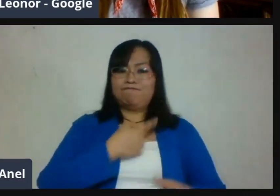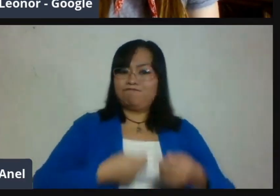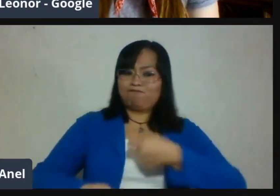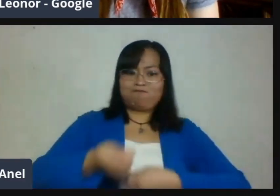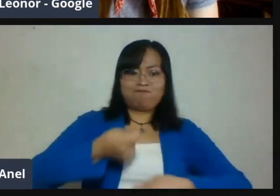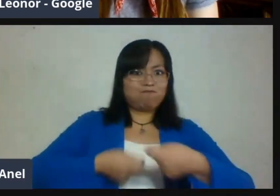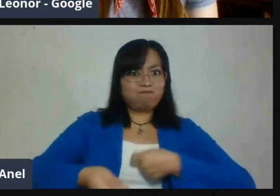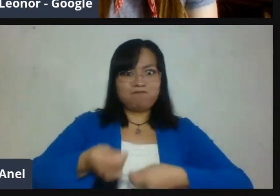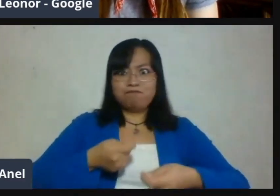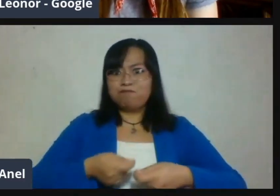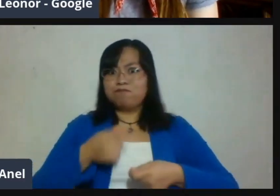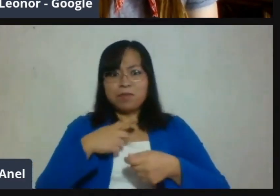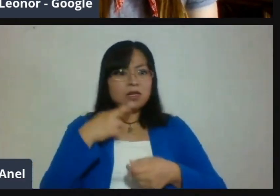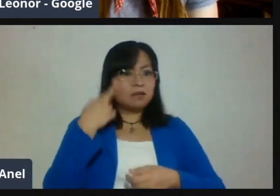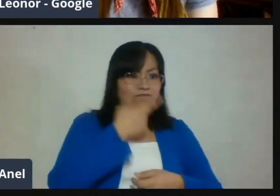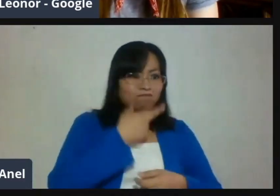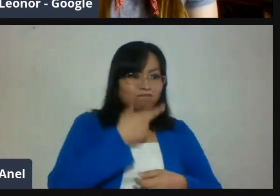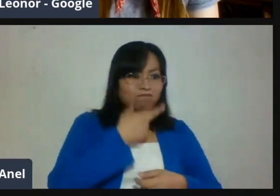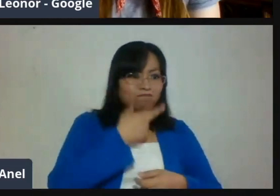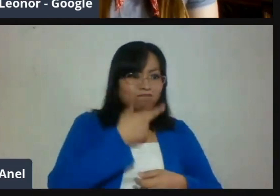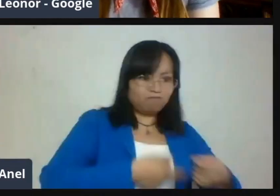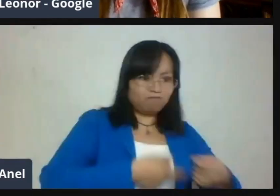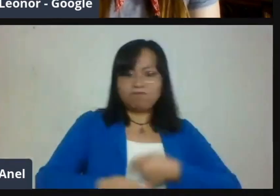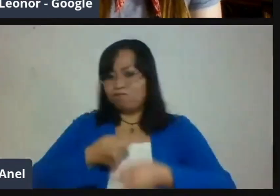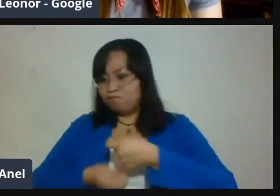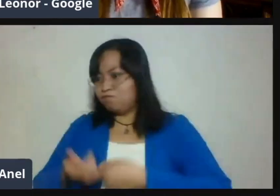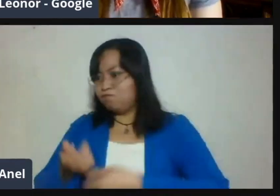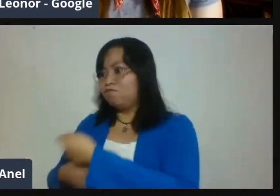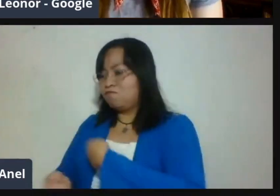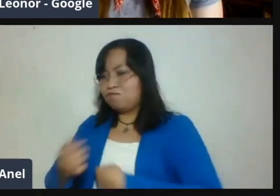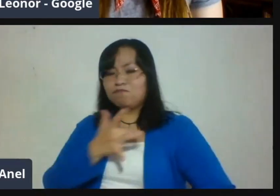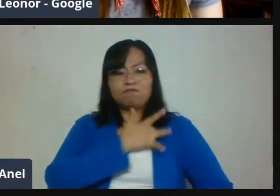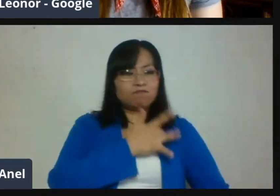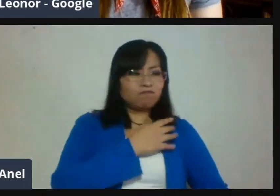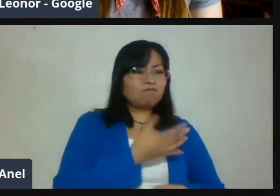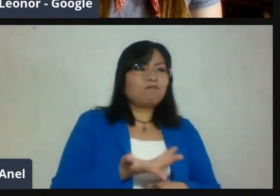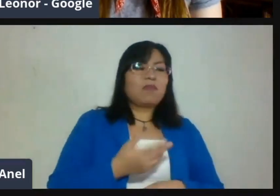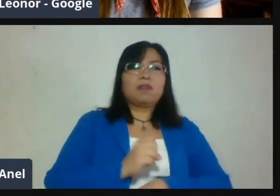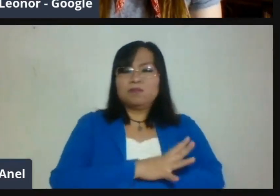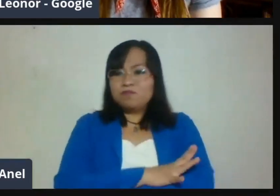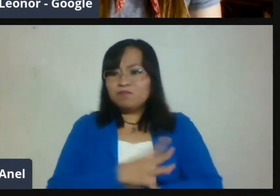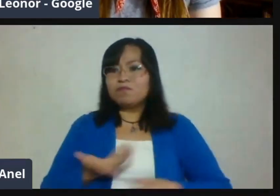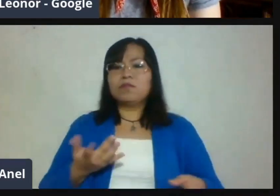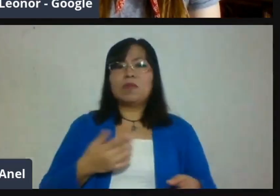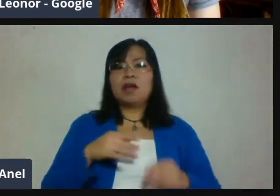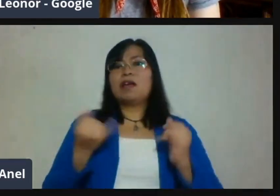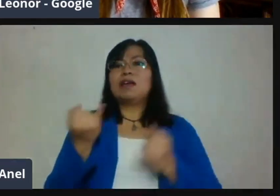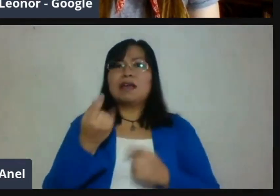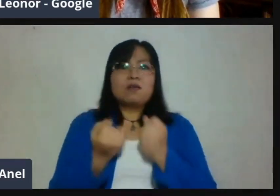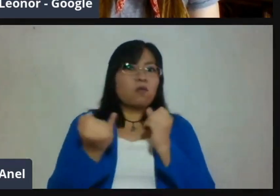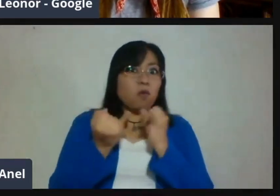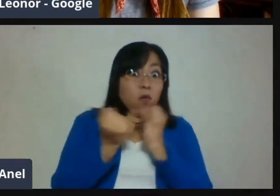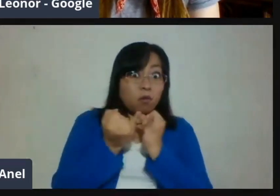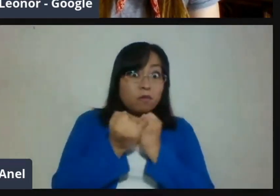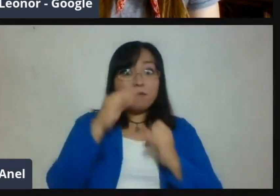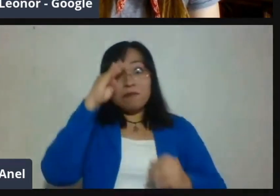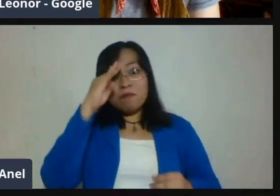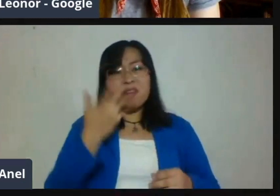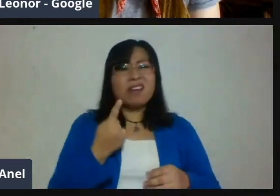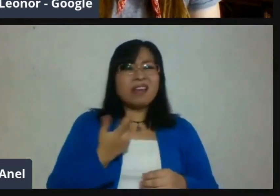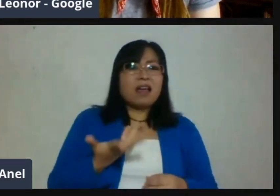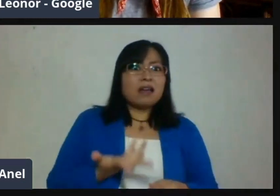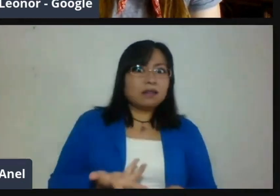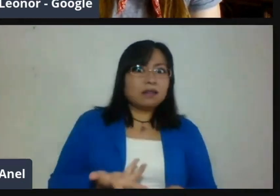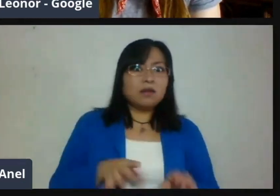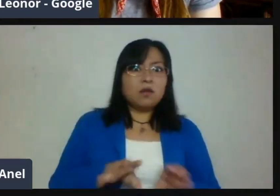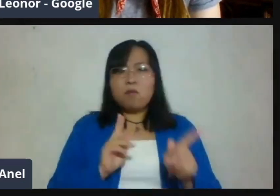cuestiones muy, muy específicas en cada una de las casas. Y el último punto, Ana, quisiera que lo compartieras tú, porque por ahí va a ser tu punto de